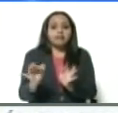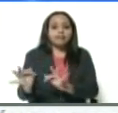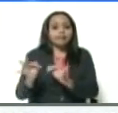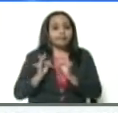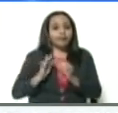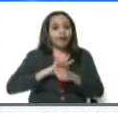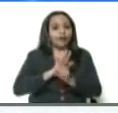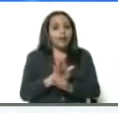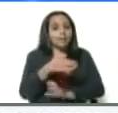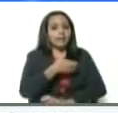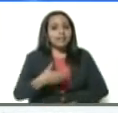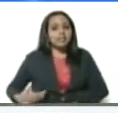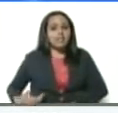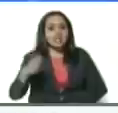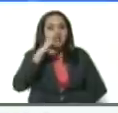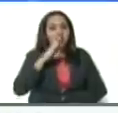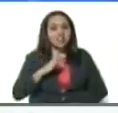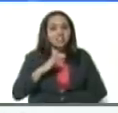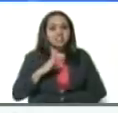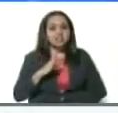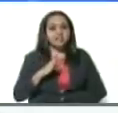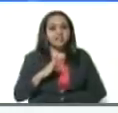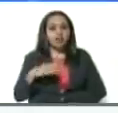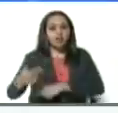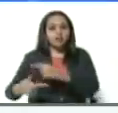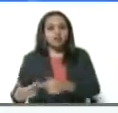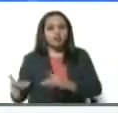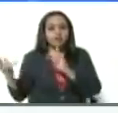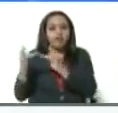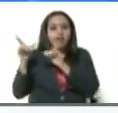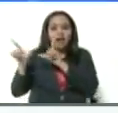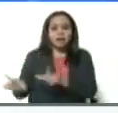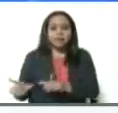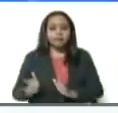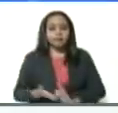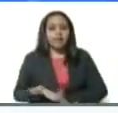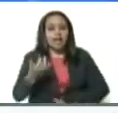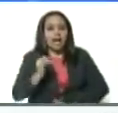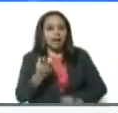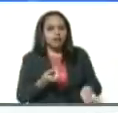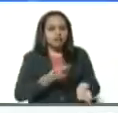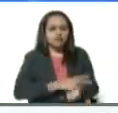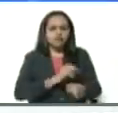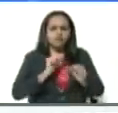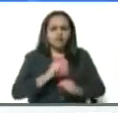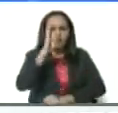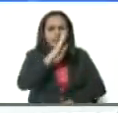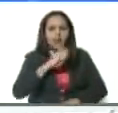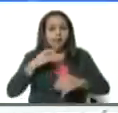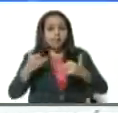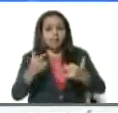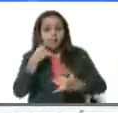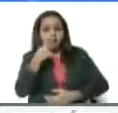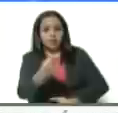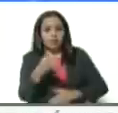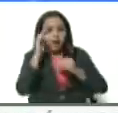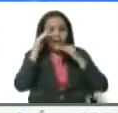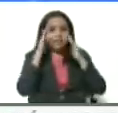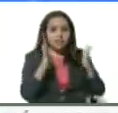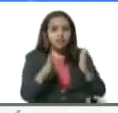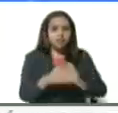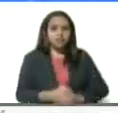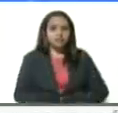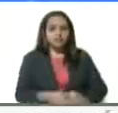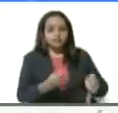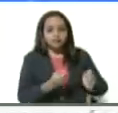afectado en una cama. Bueno, nos están llegando casos graves de Brasil. Ya dimos inmediata atención, lo